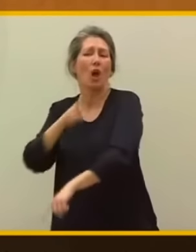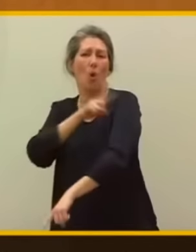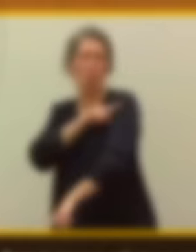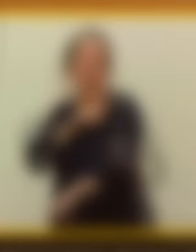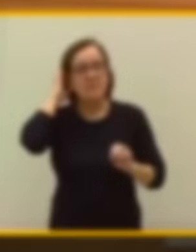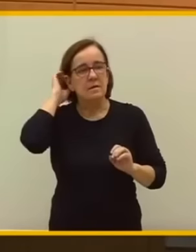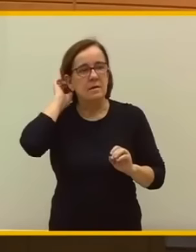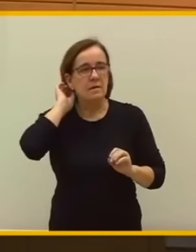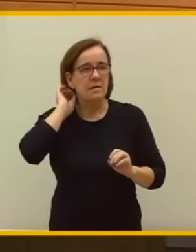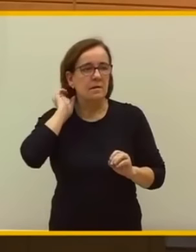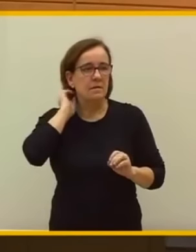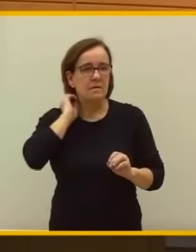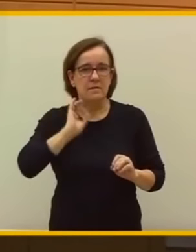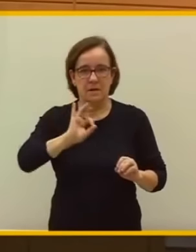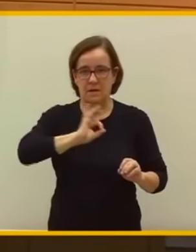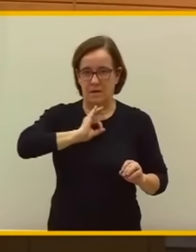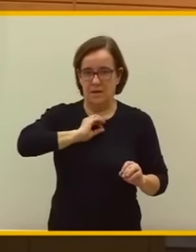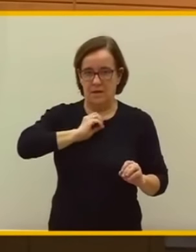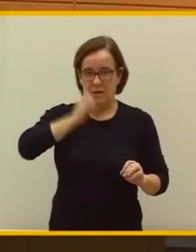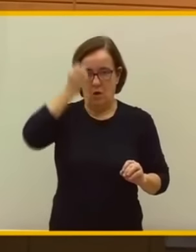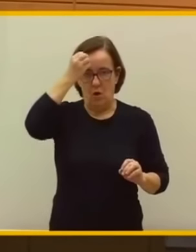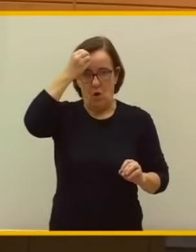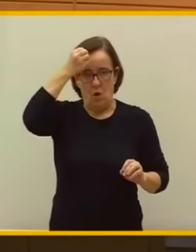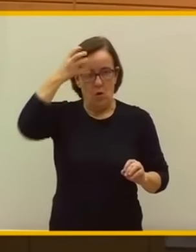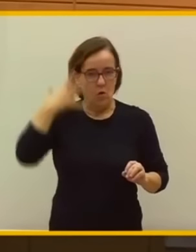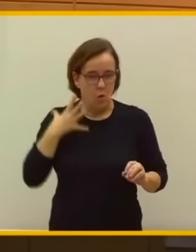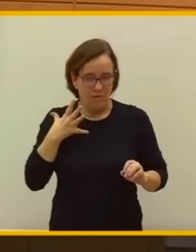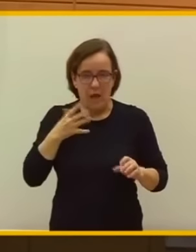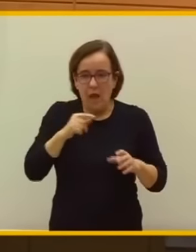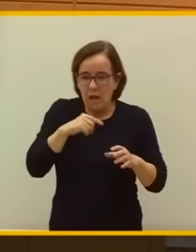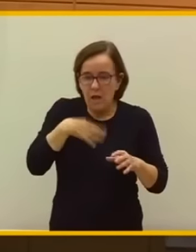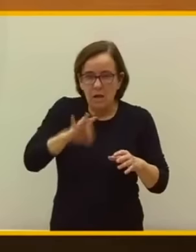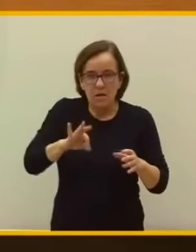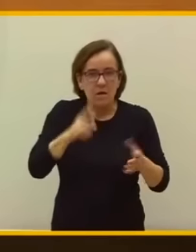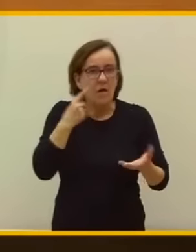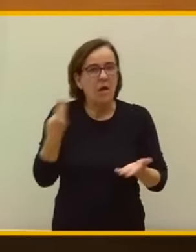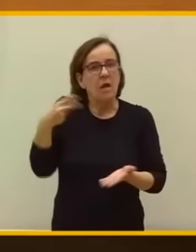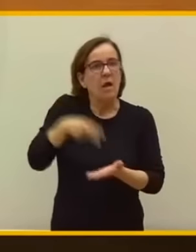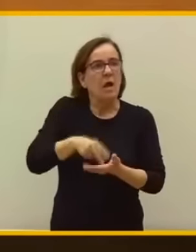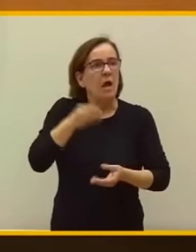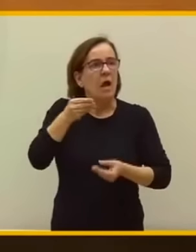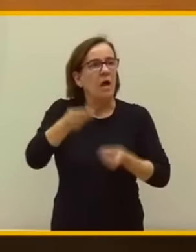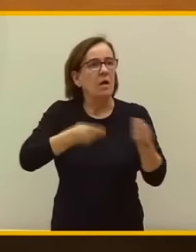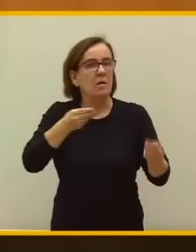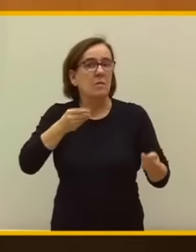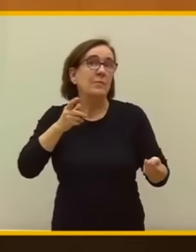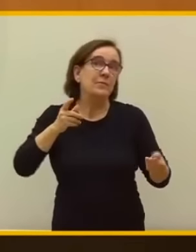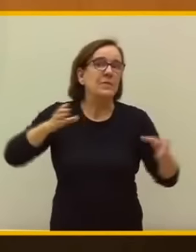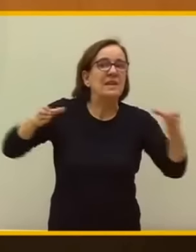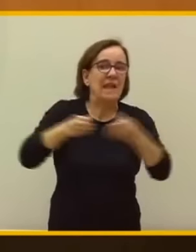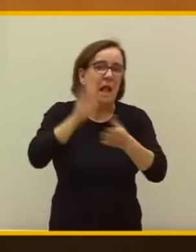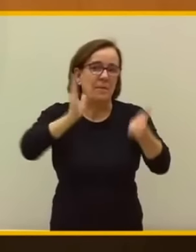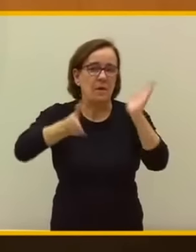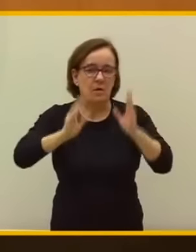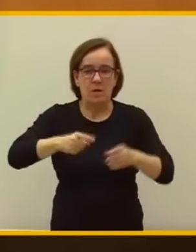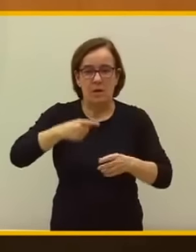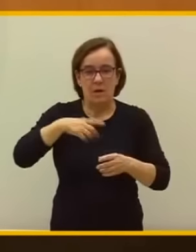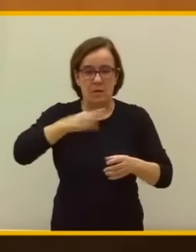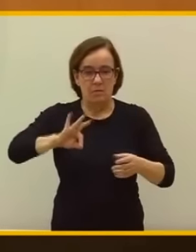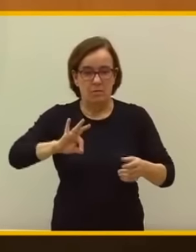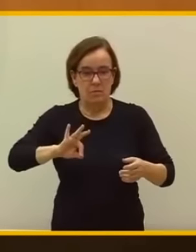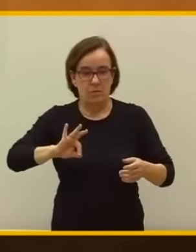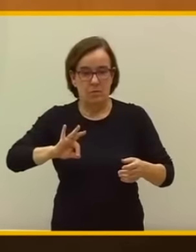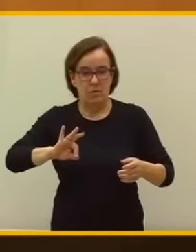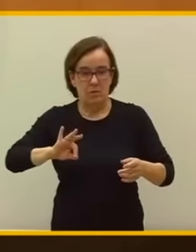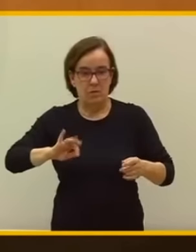la verdad. Señor Rufián, usted dice que no viene aquí a hacer terapia de grupo, pero lo primero que ha hecho ha sido ponerse a